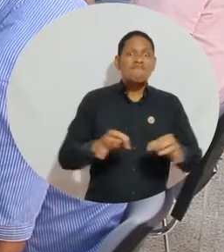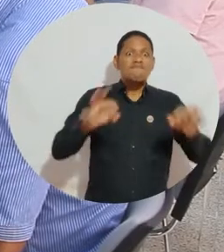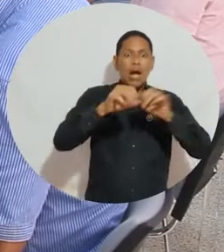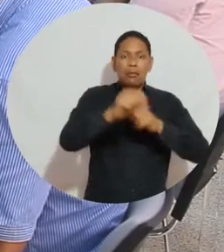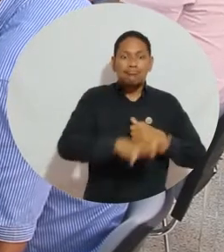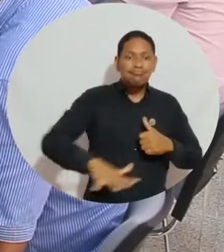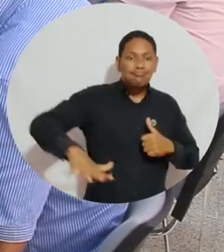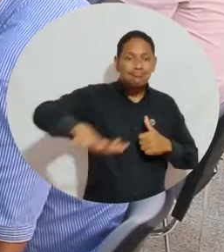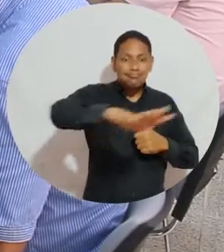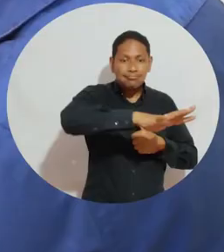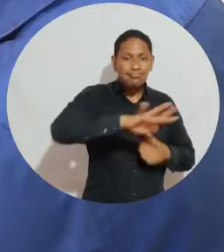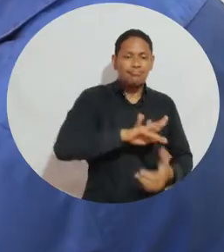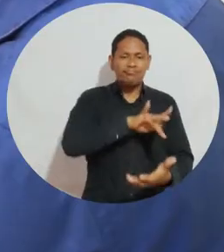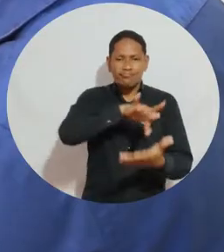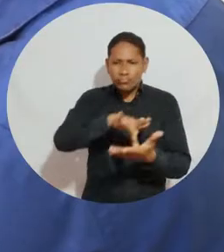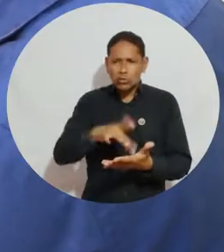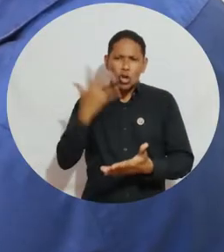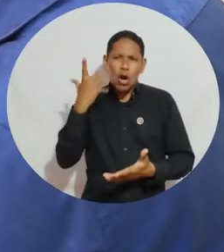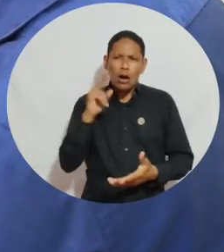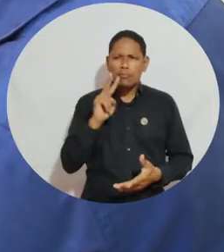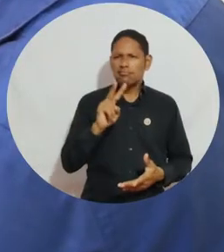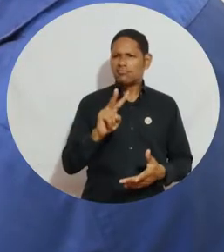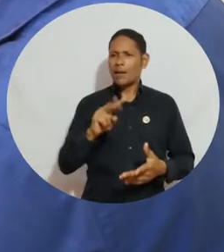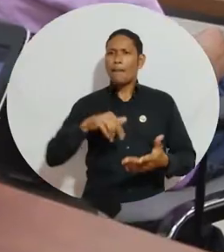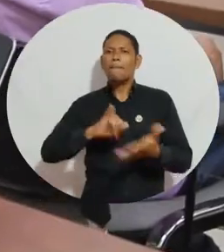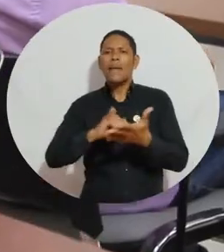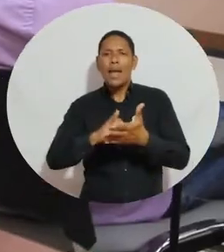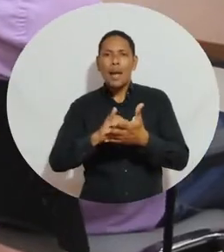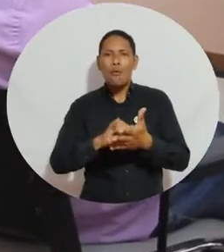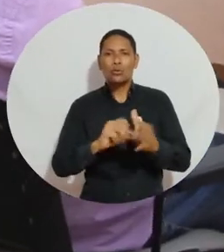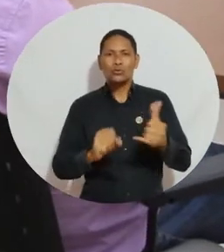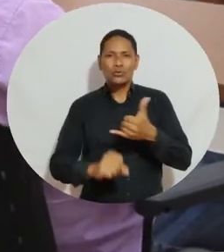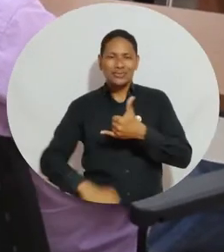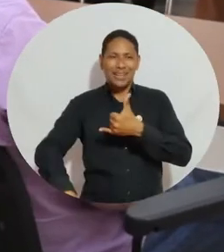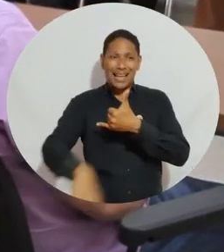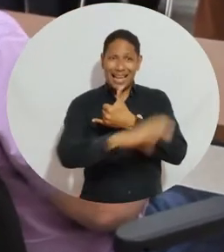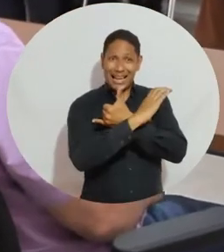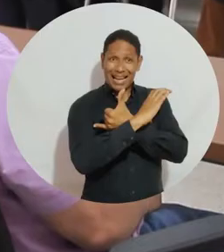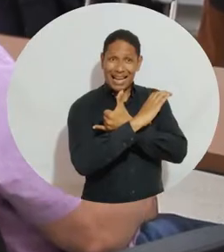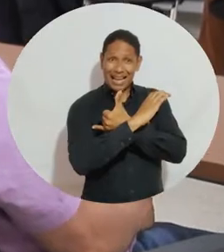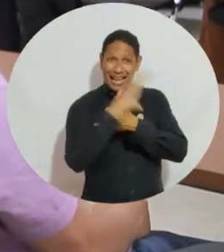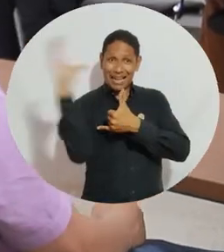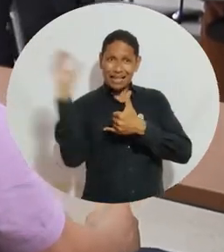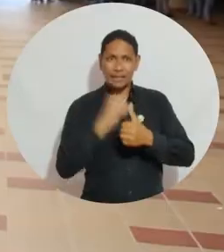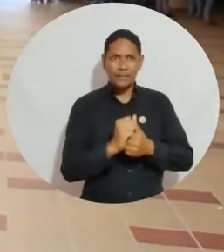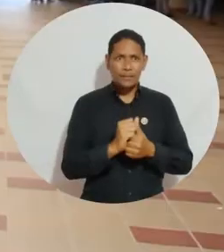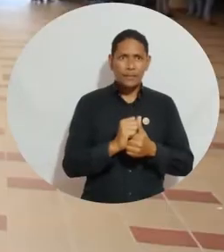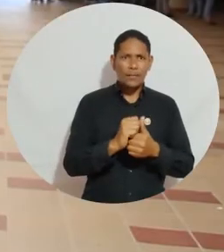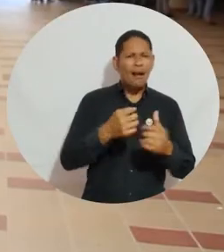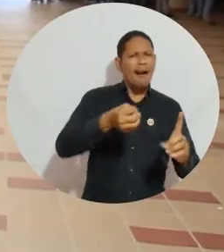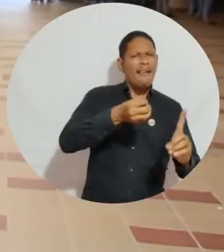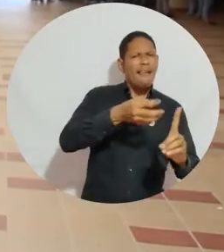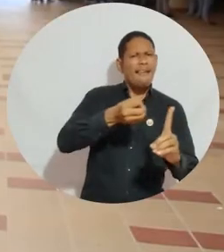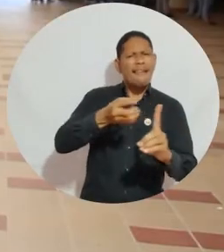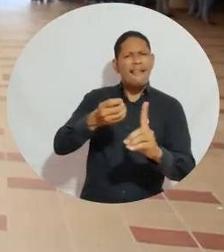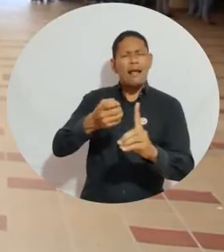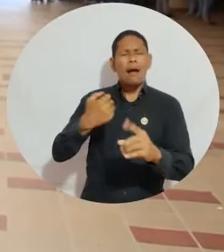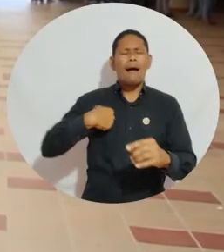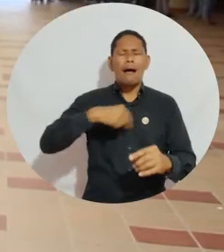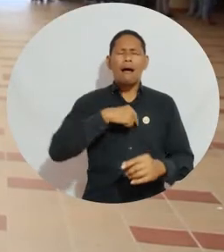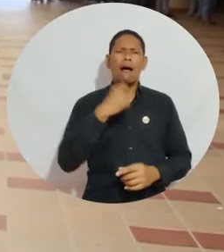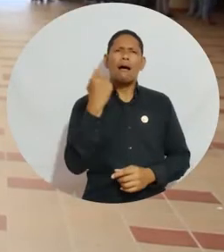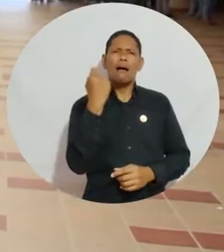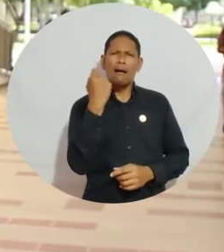el territorio en el cual nos movemos diariamente, como es la región Caribe. Todas estas charlas nos funcionan para eso, para